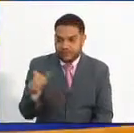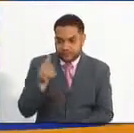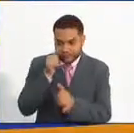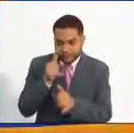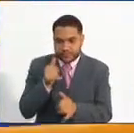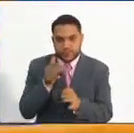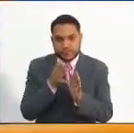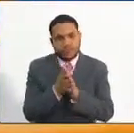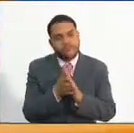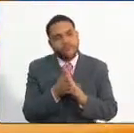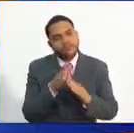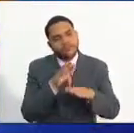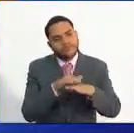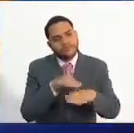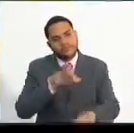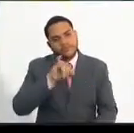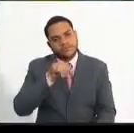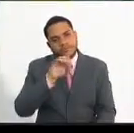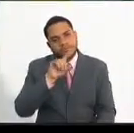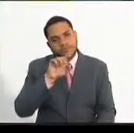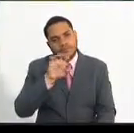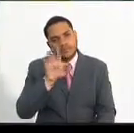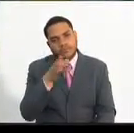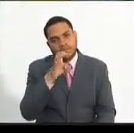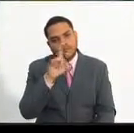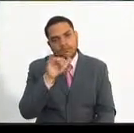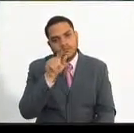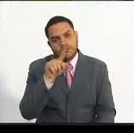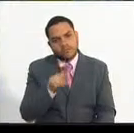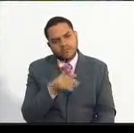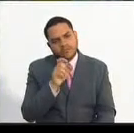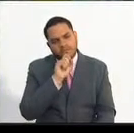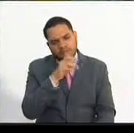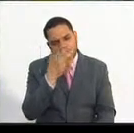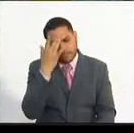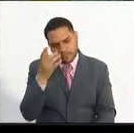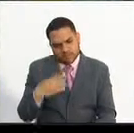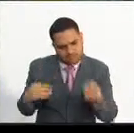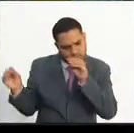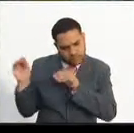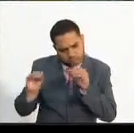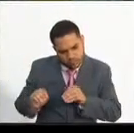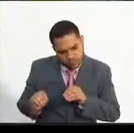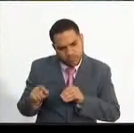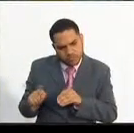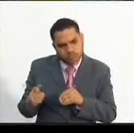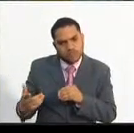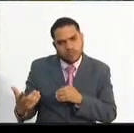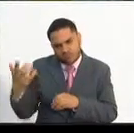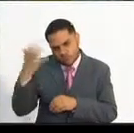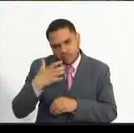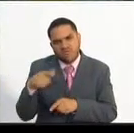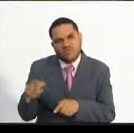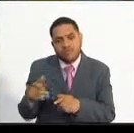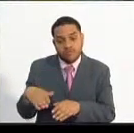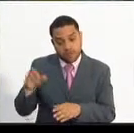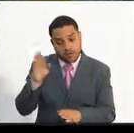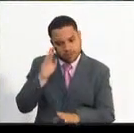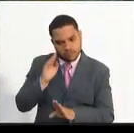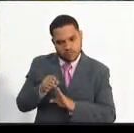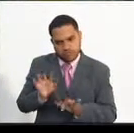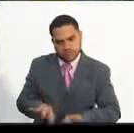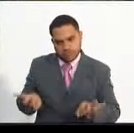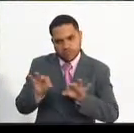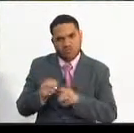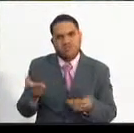Doctor José Lías, ¿por qué para el diseño y la construcción de las pruebas se privilegia los conocimientos